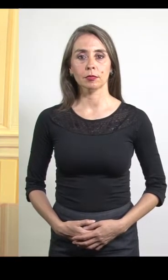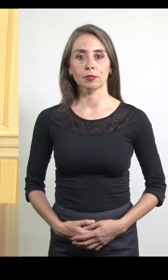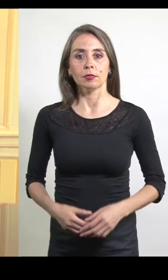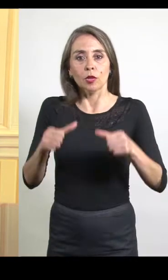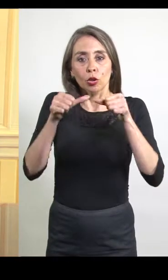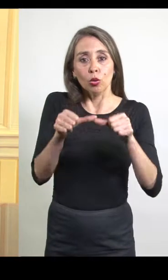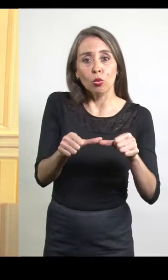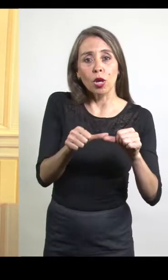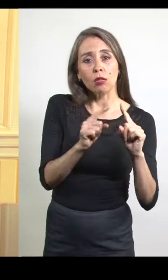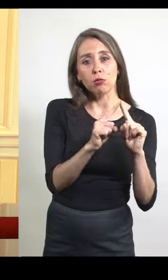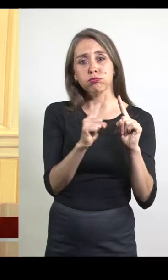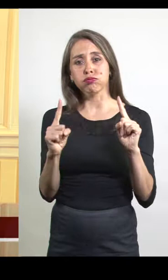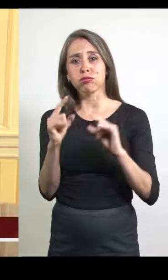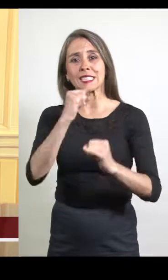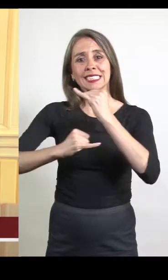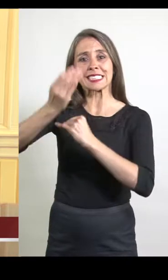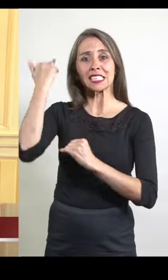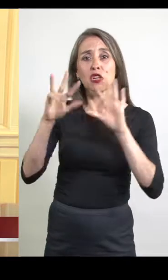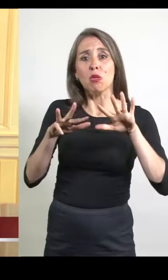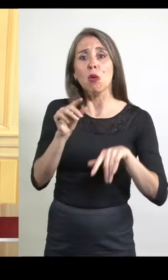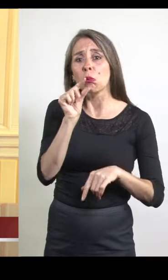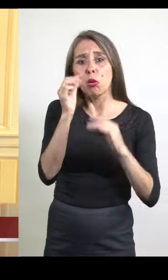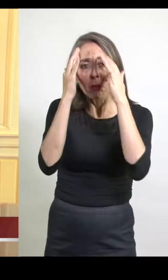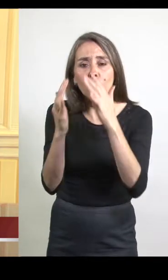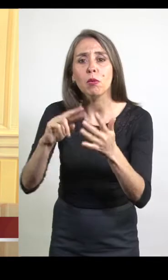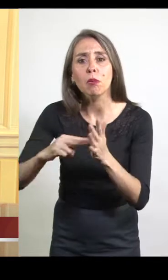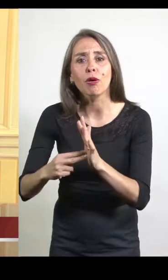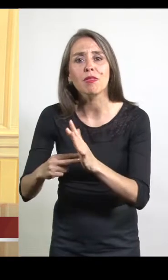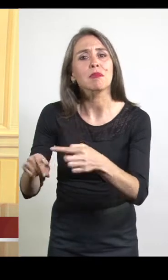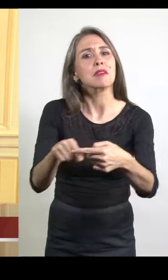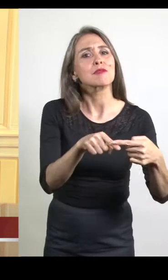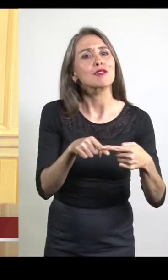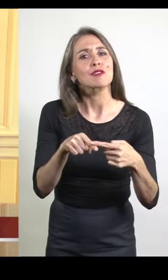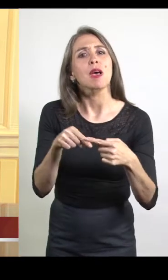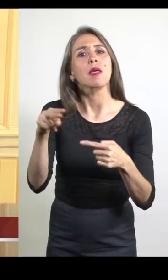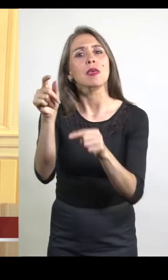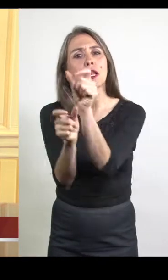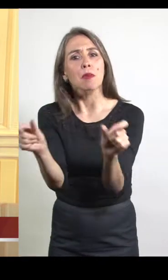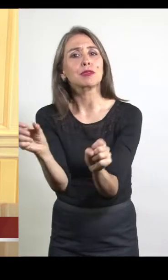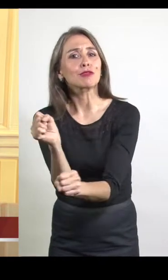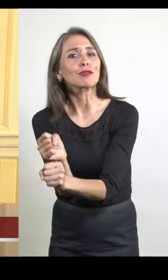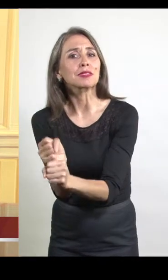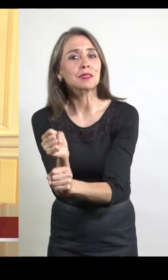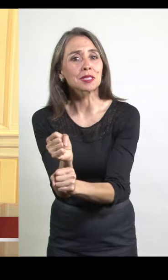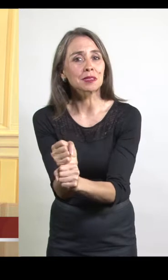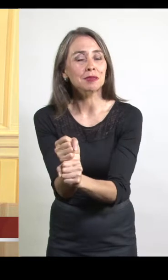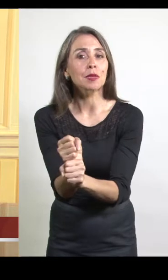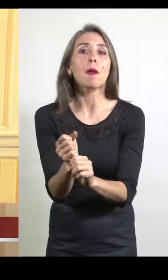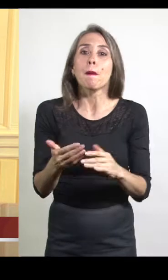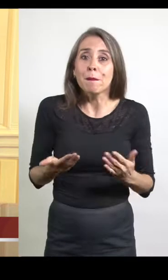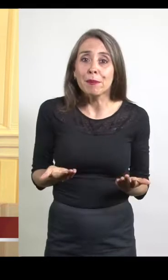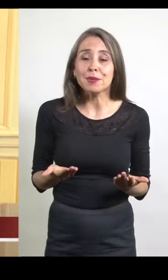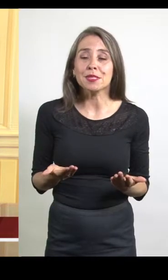Durante todo el siglo XIX hubo poca preocupación por los problemas sociales de los sectores laborales. Por